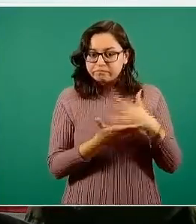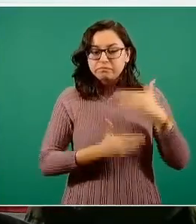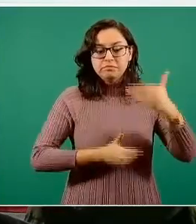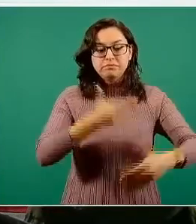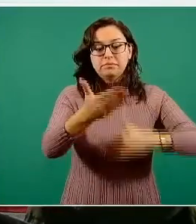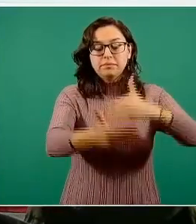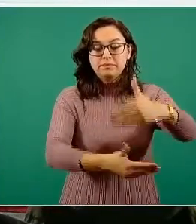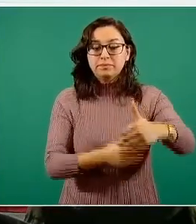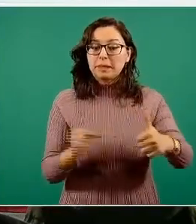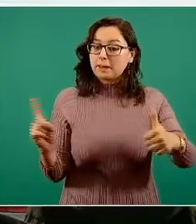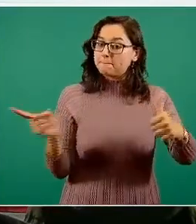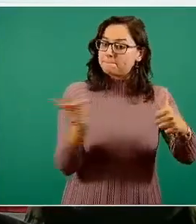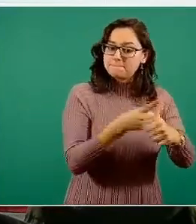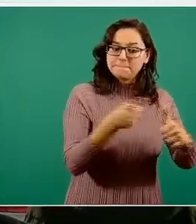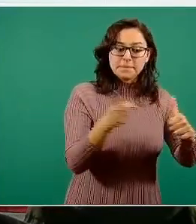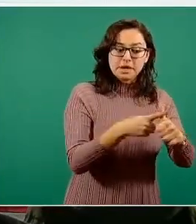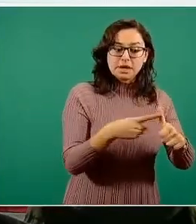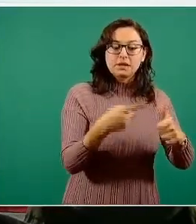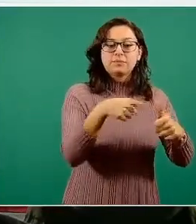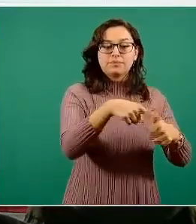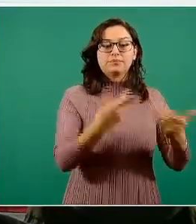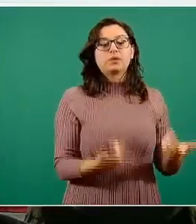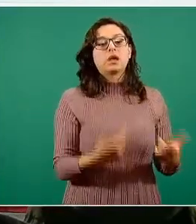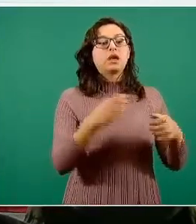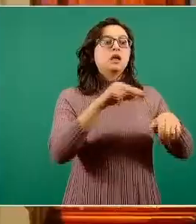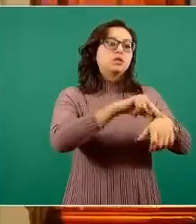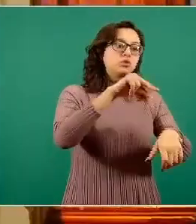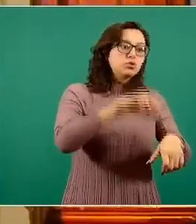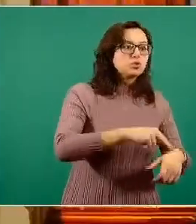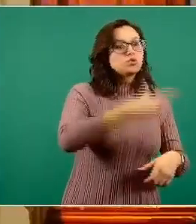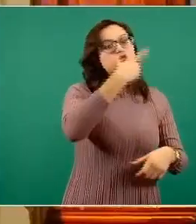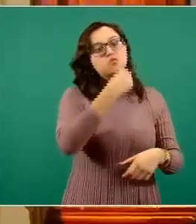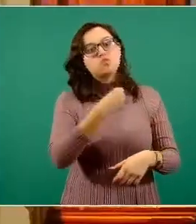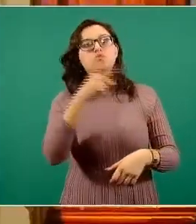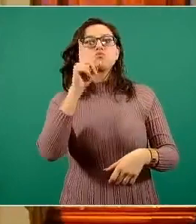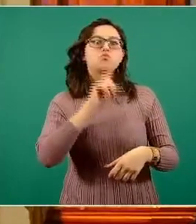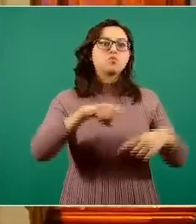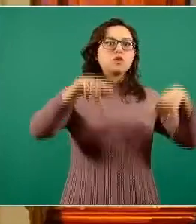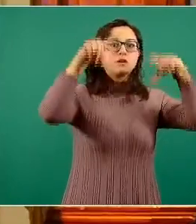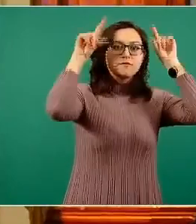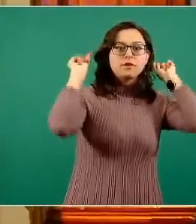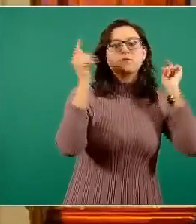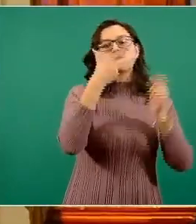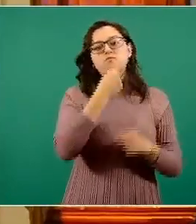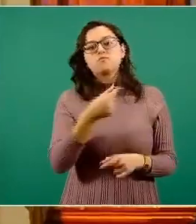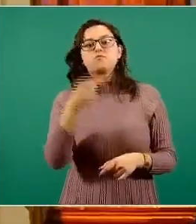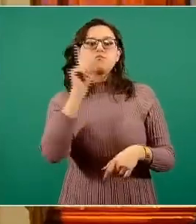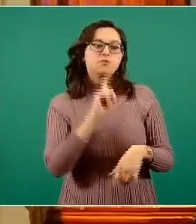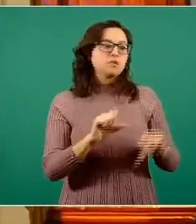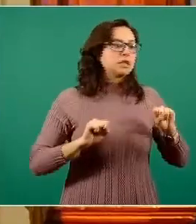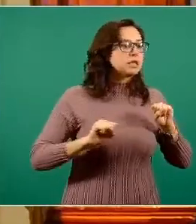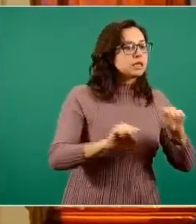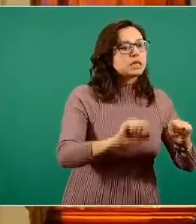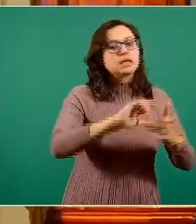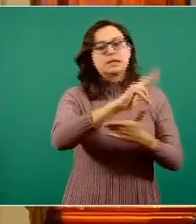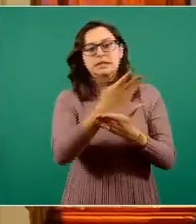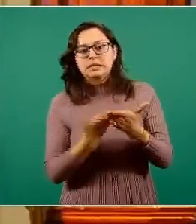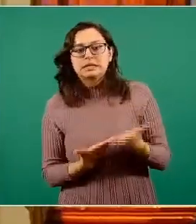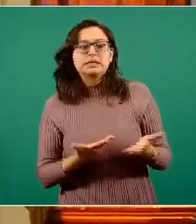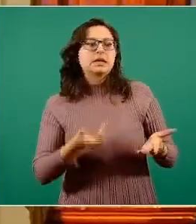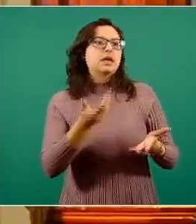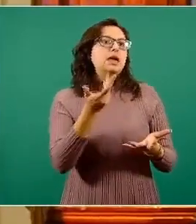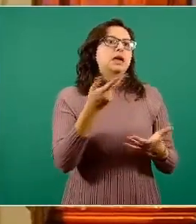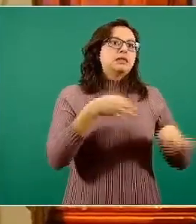de los equipos de salud, médicas, médicos, enfermeras, enfermeros, camilleros, recepcionistas, laboratoristas, trabajadoras